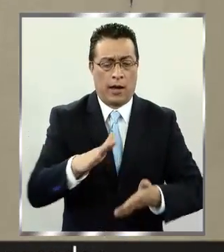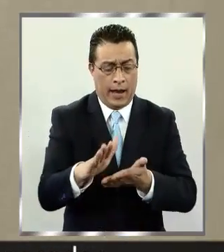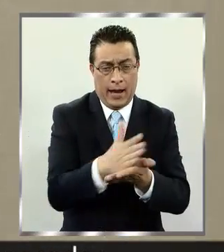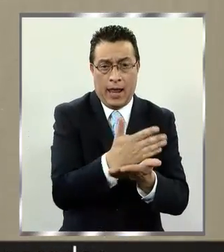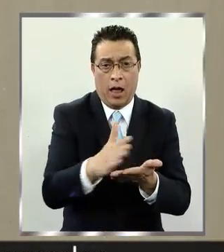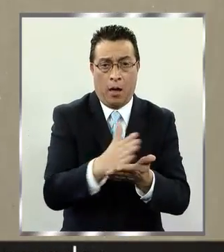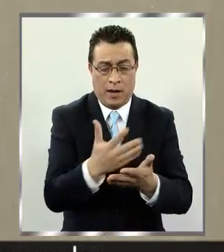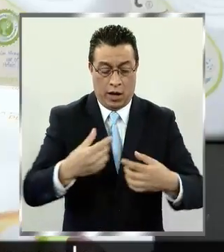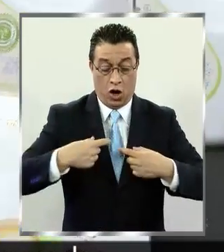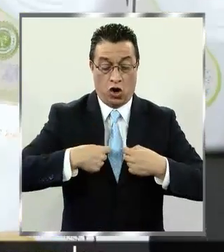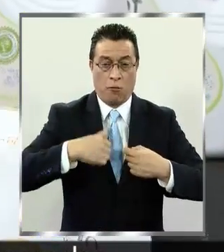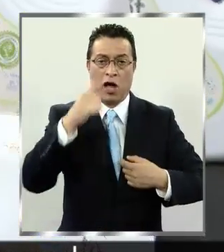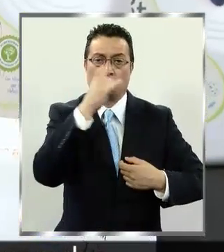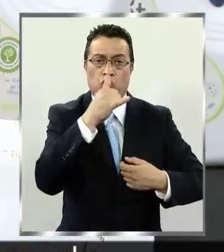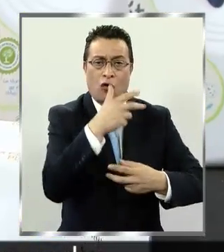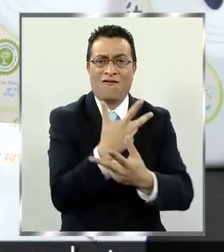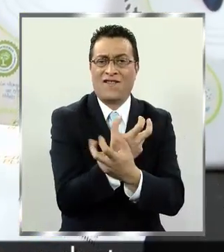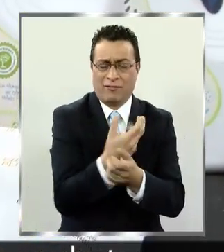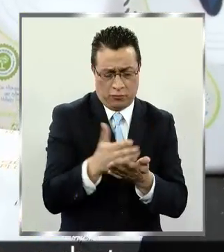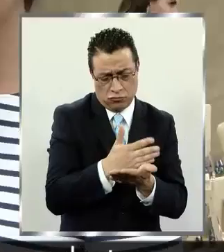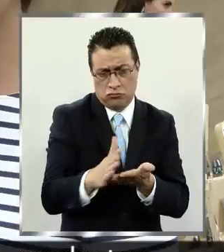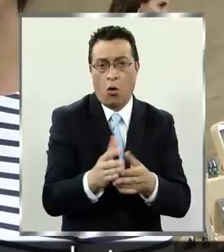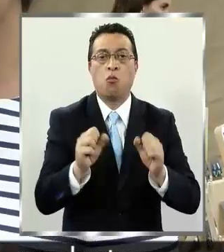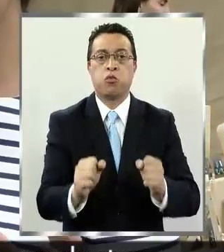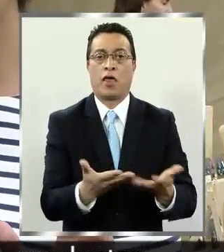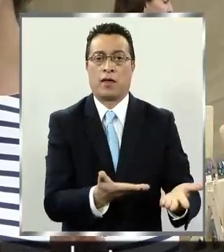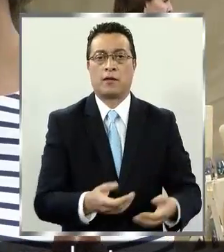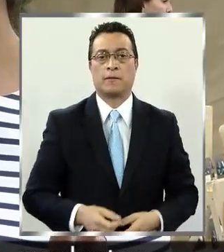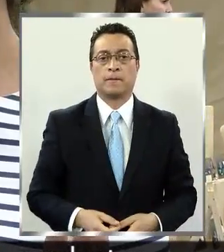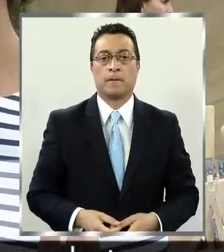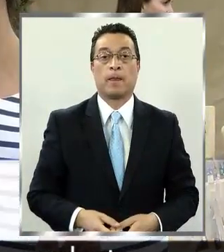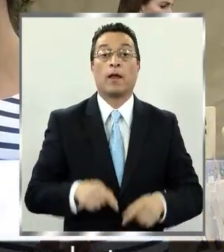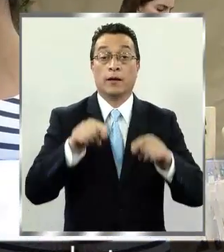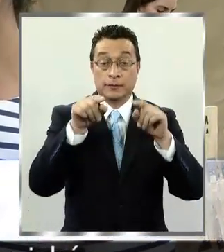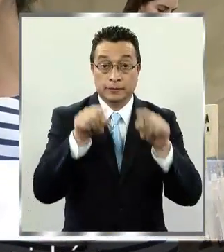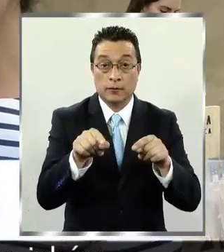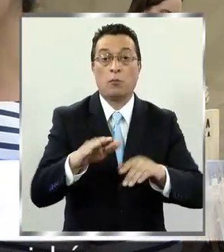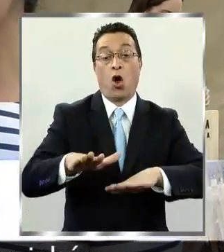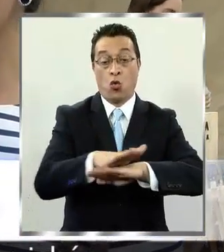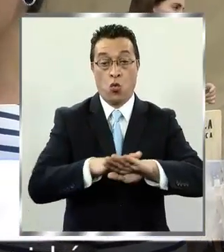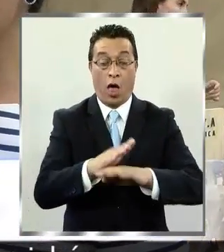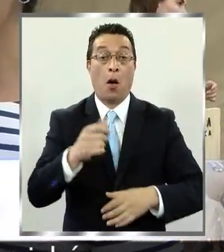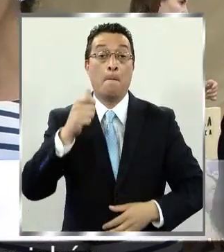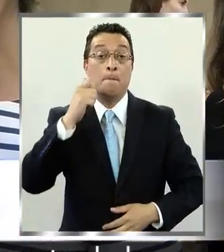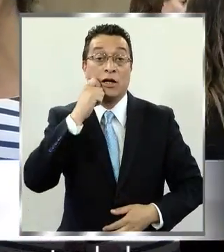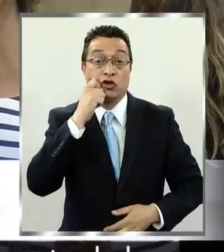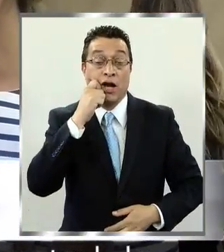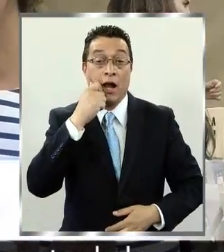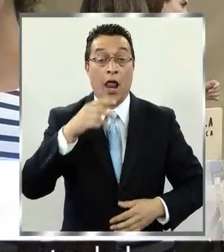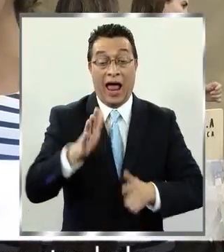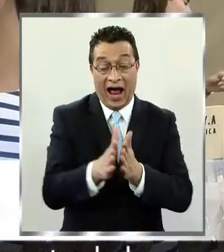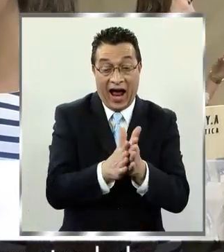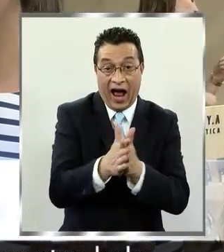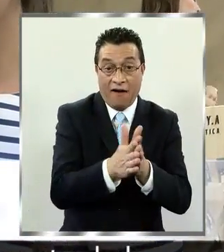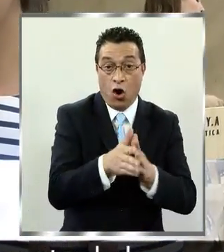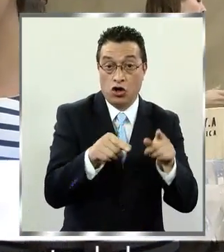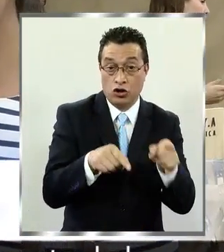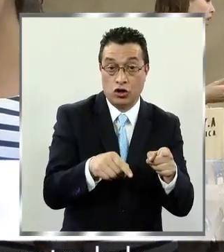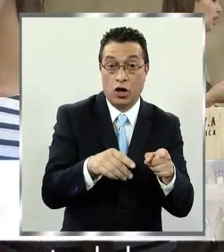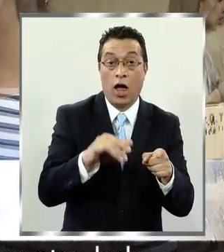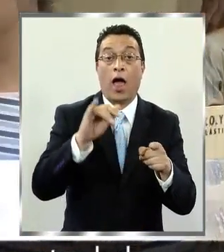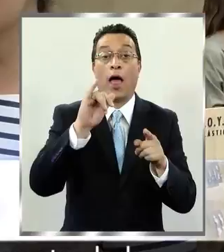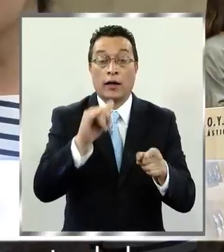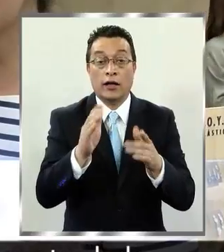eliminación de metales pesados. Nosotros tenemos, por un lado, productos de cuidado personal que son jabón líquido y